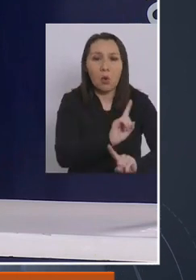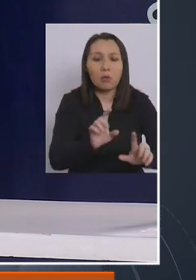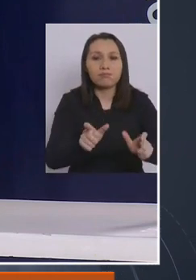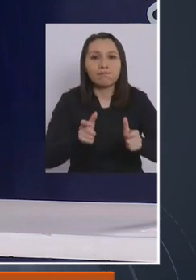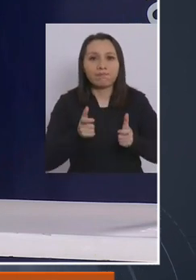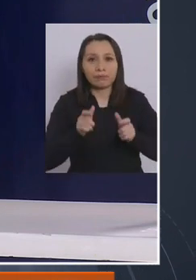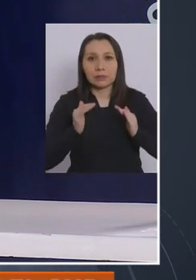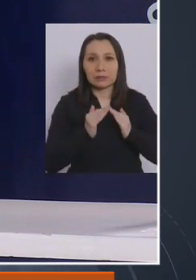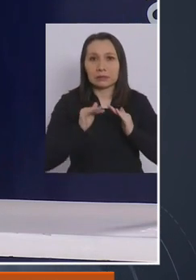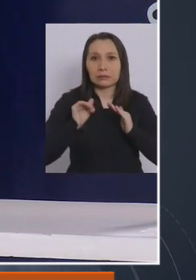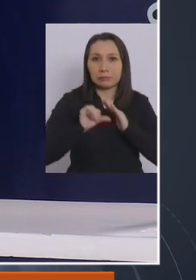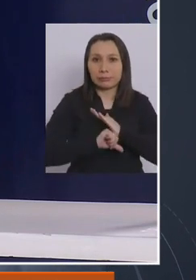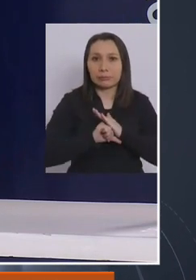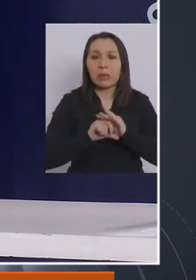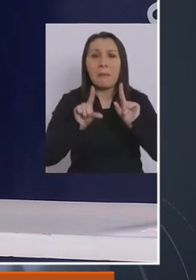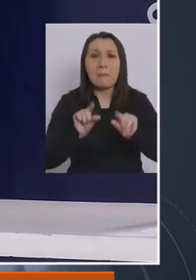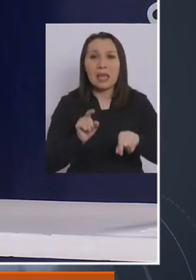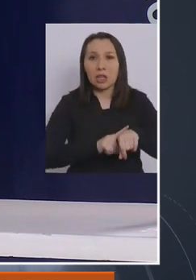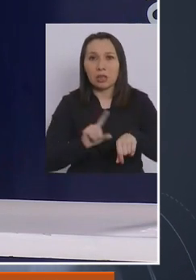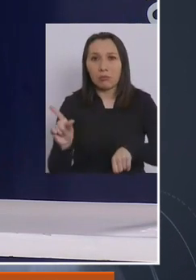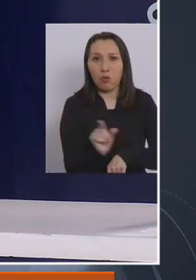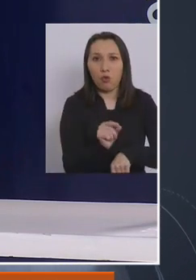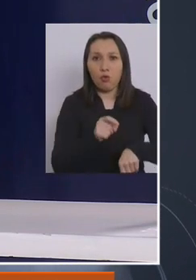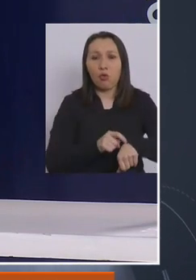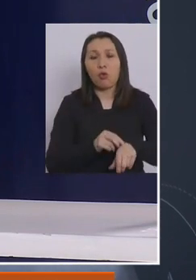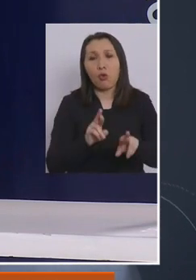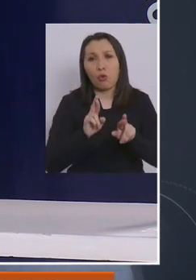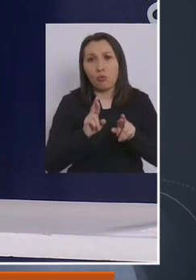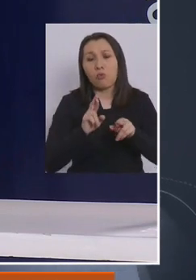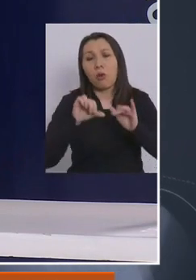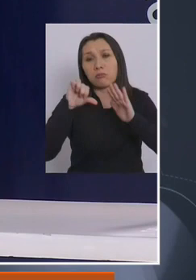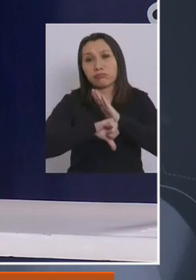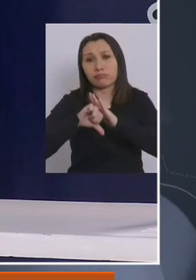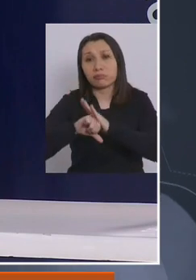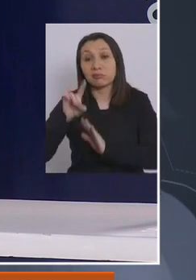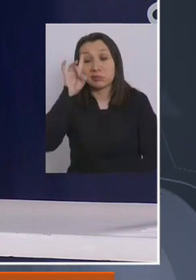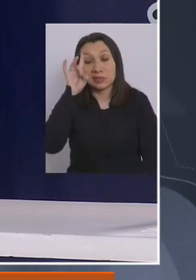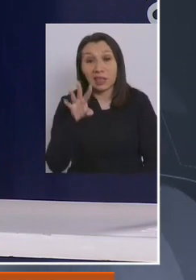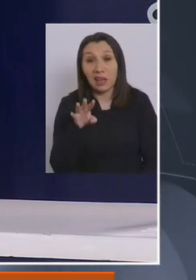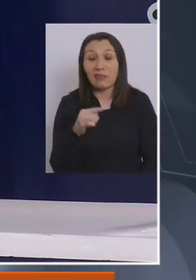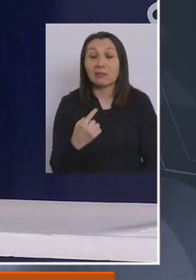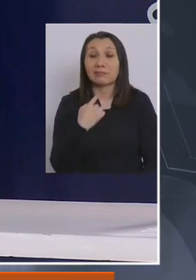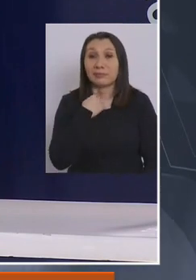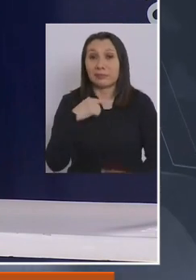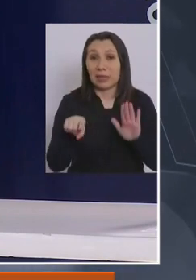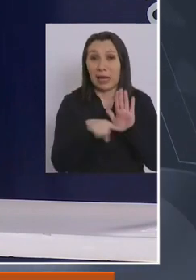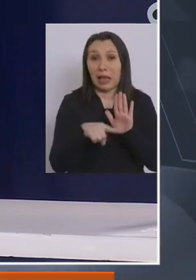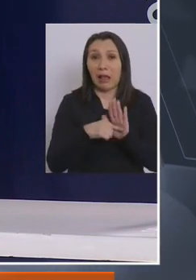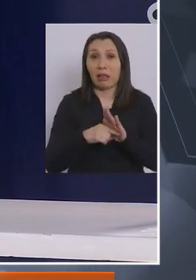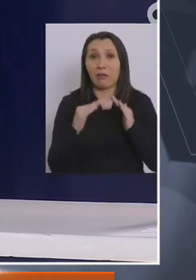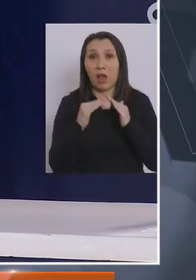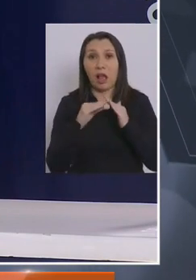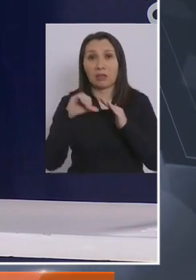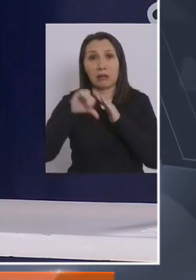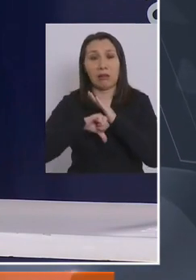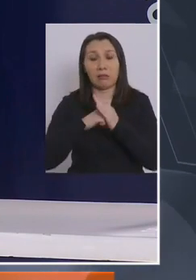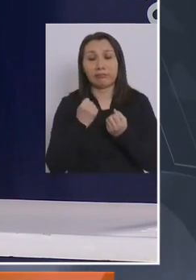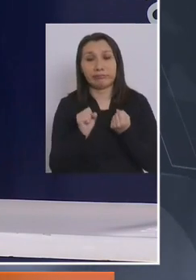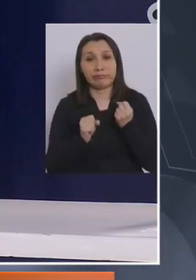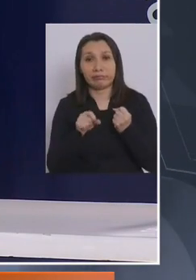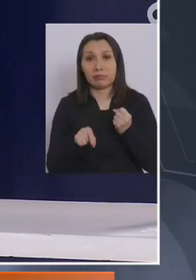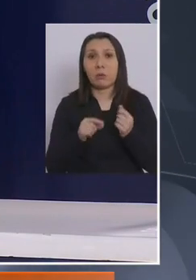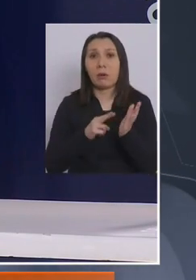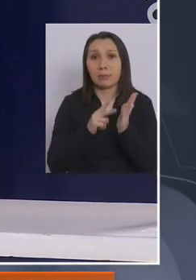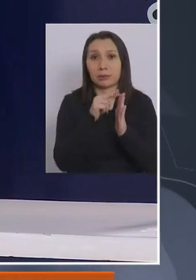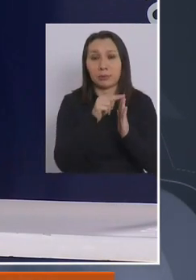poder disminuir el tiempo que estas comunas están en cuarentena, que sabemos el efecto negativo que produce estas medidas